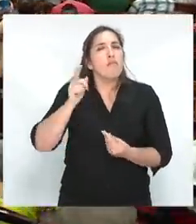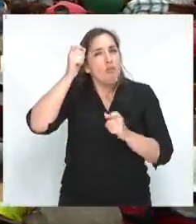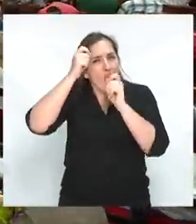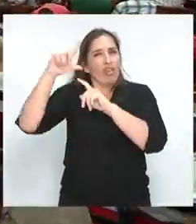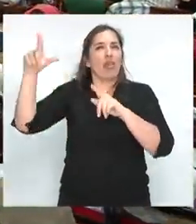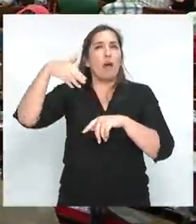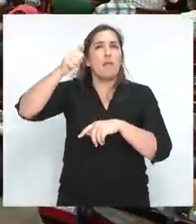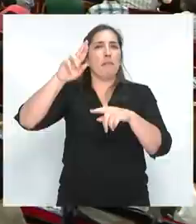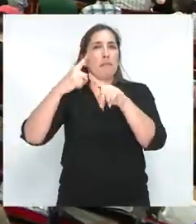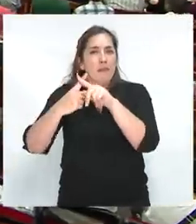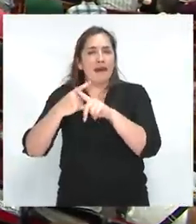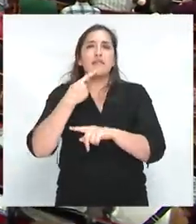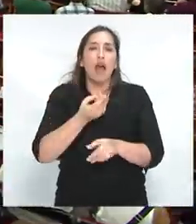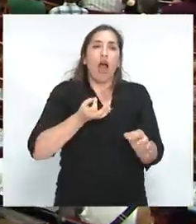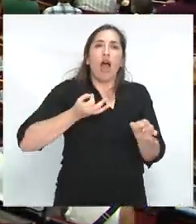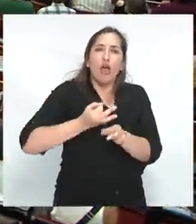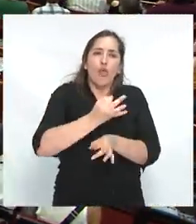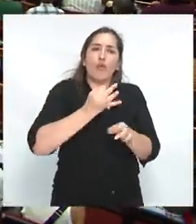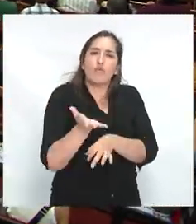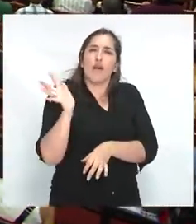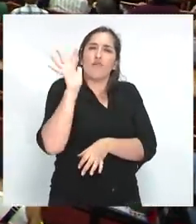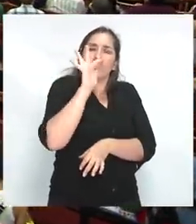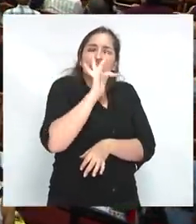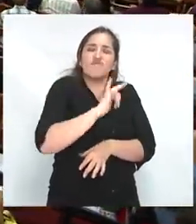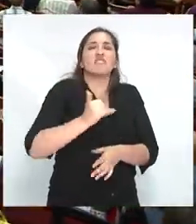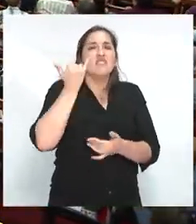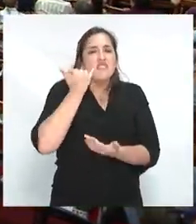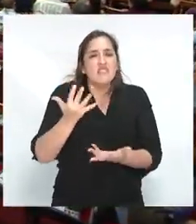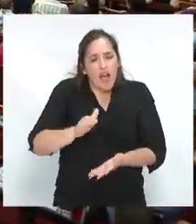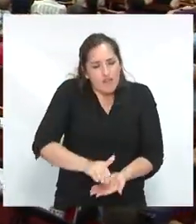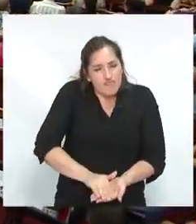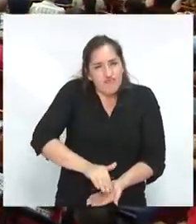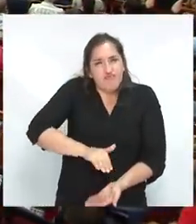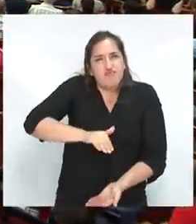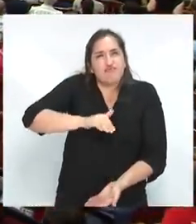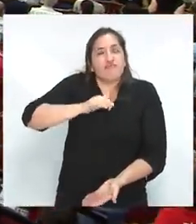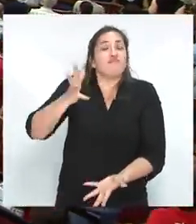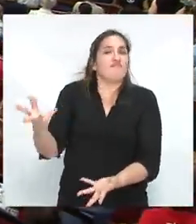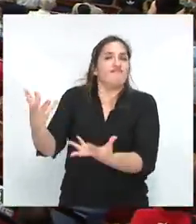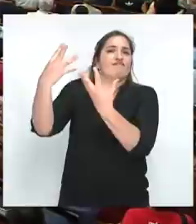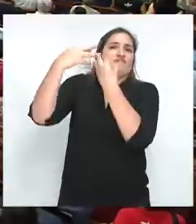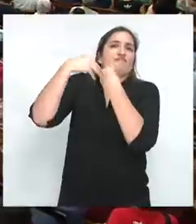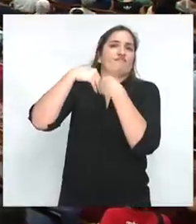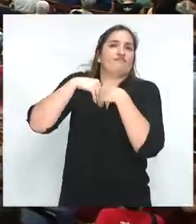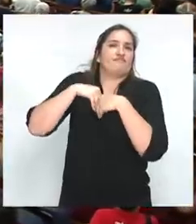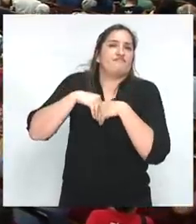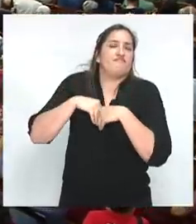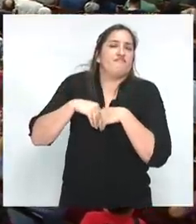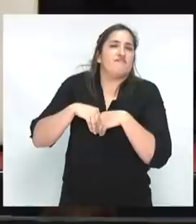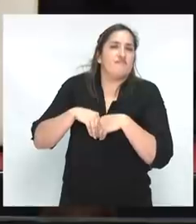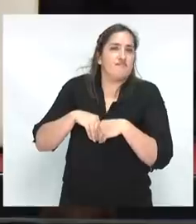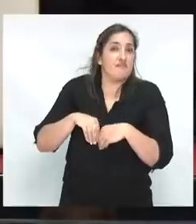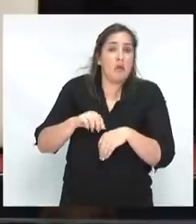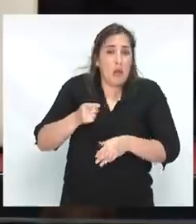la educación, el hábito y la tradición desde que tenemos un